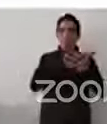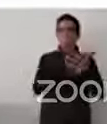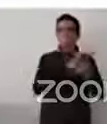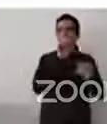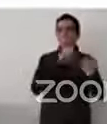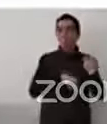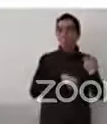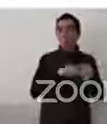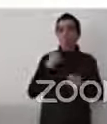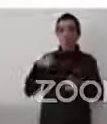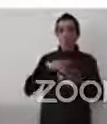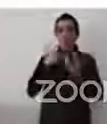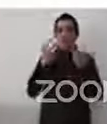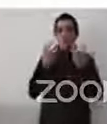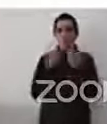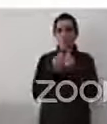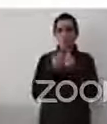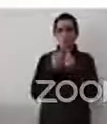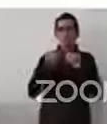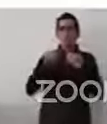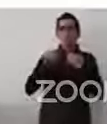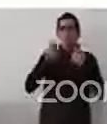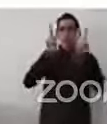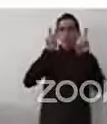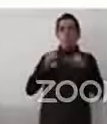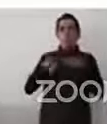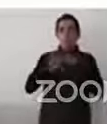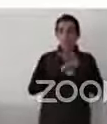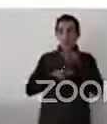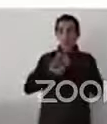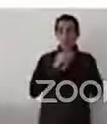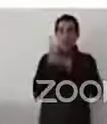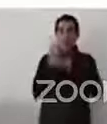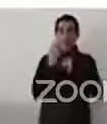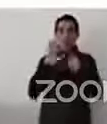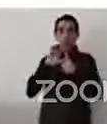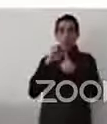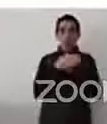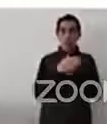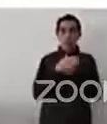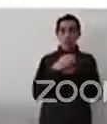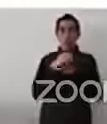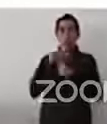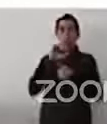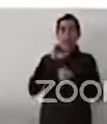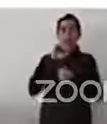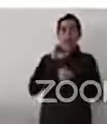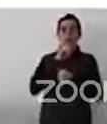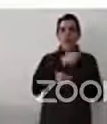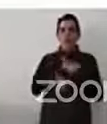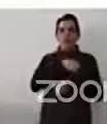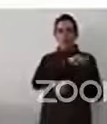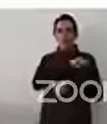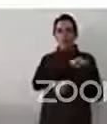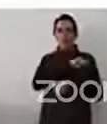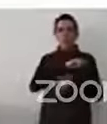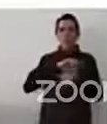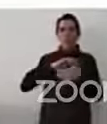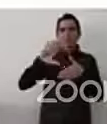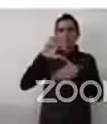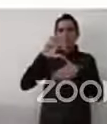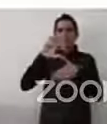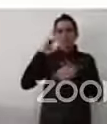convenciones interamericanas, que es la convención interamericana contra el racismo, la discriminación racial y toda forma conexa de